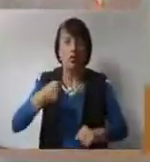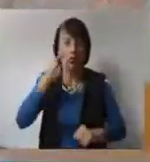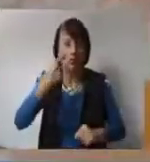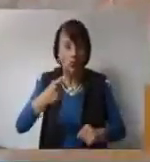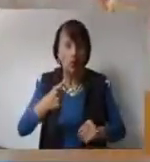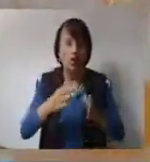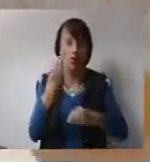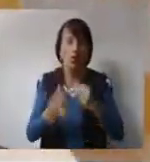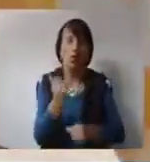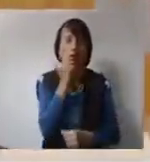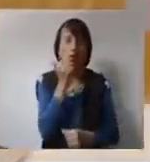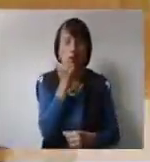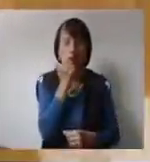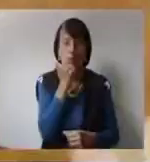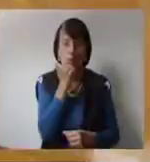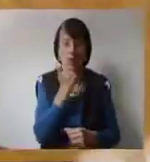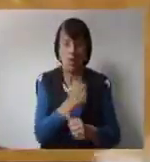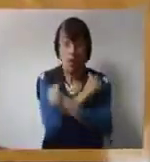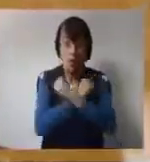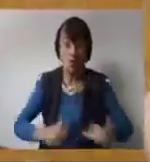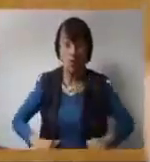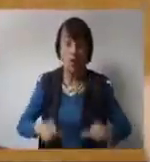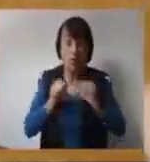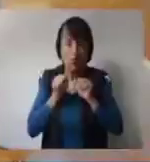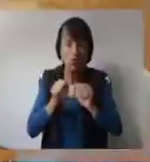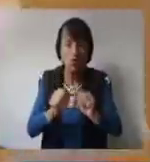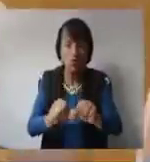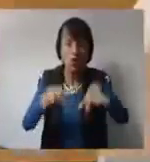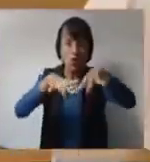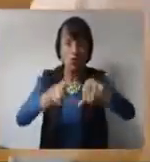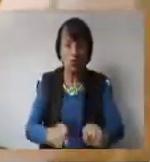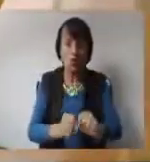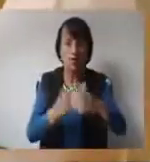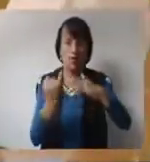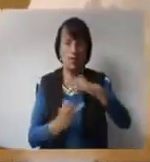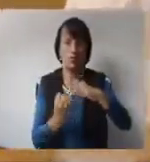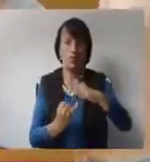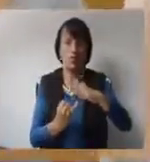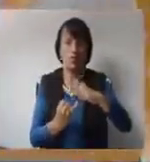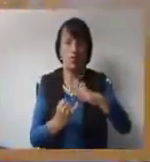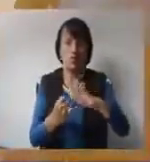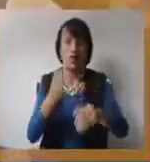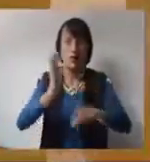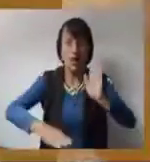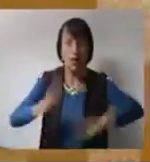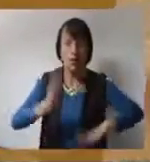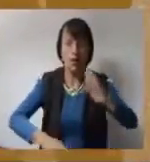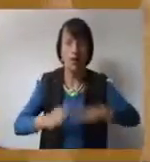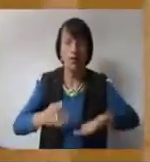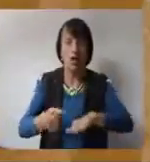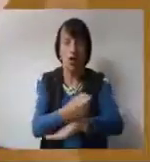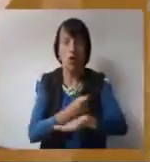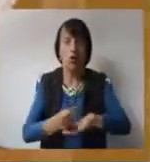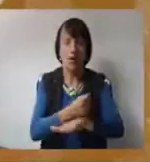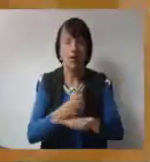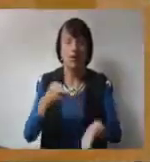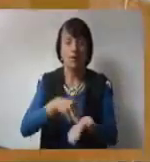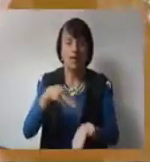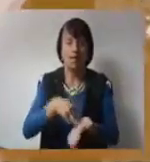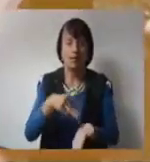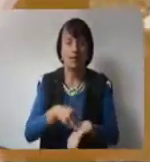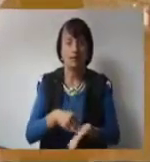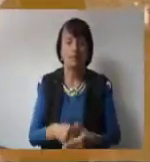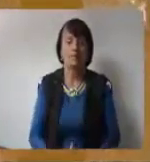Guapo, no descartan intensificar la protesta si los efectivos castrenses continúan con la toma de las instalaciones. Desde Barlo Bento,